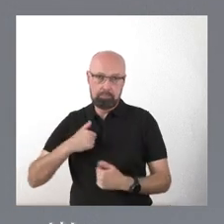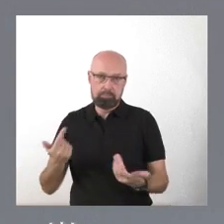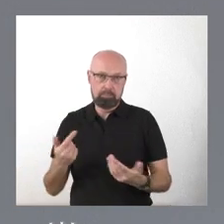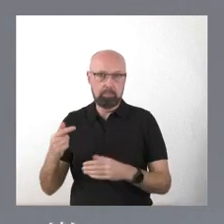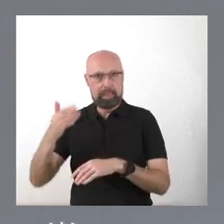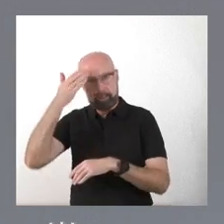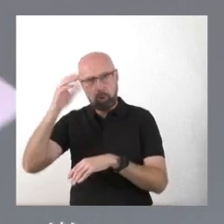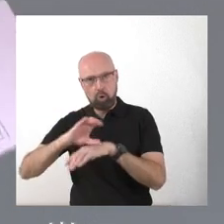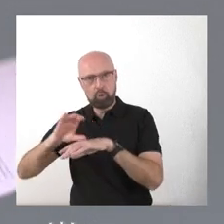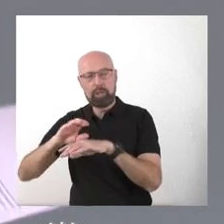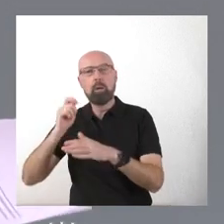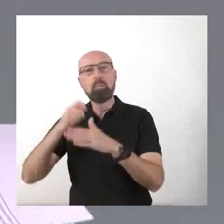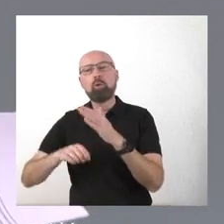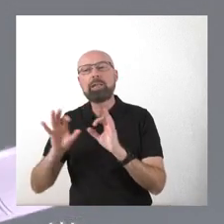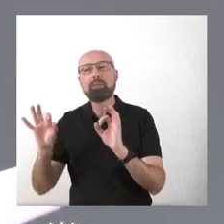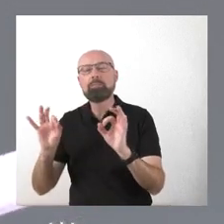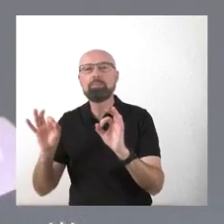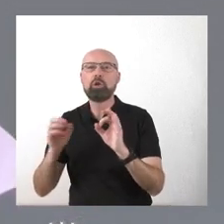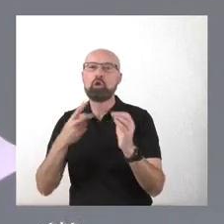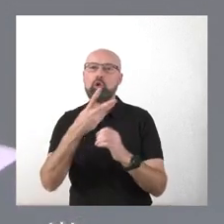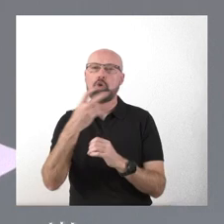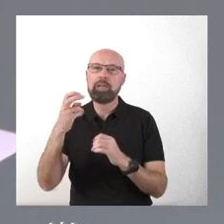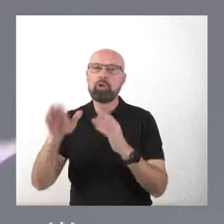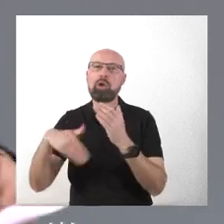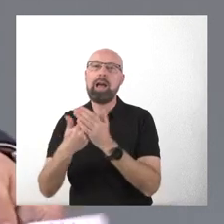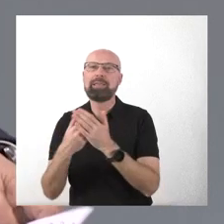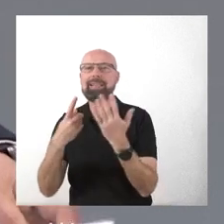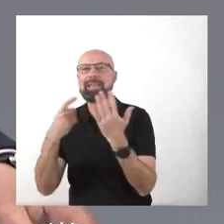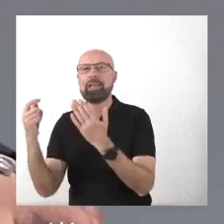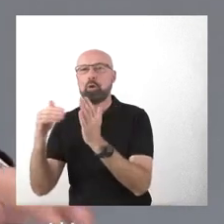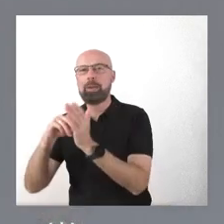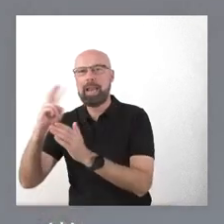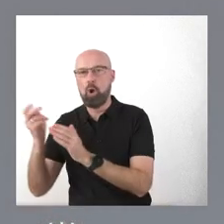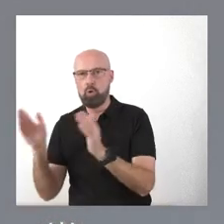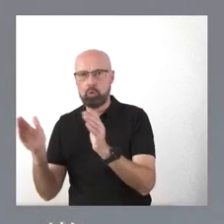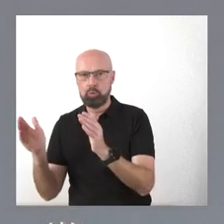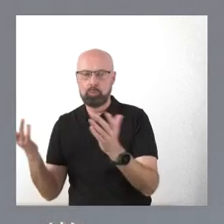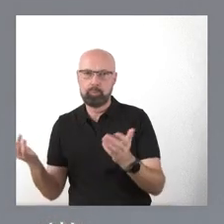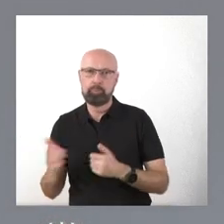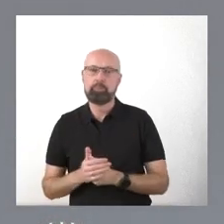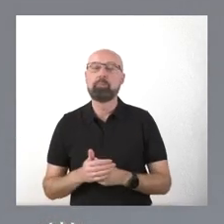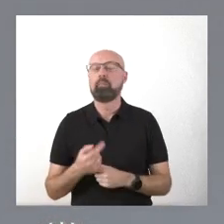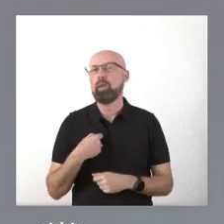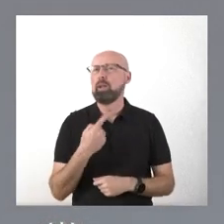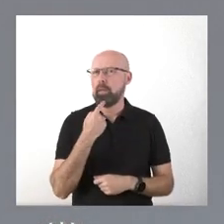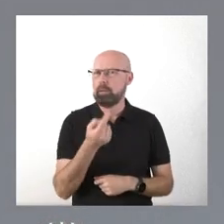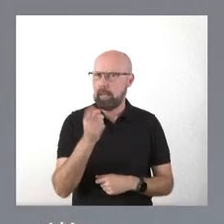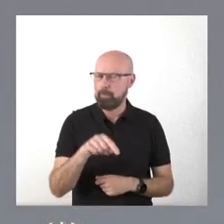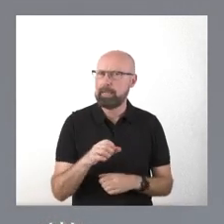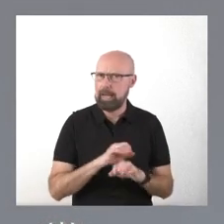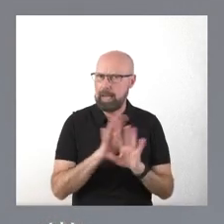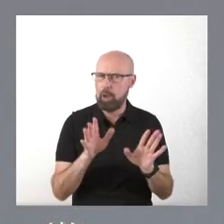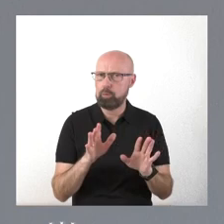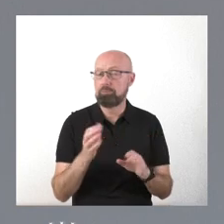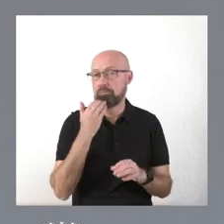las multas de 200.000 a 600.000 euros. Y ya si me permite, aclaro, si usted me